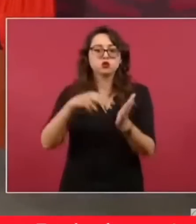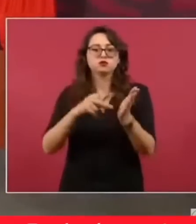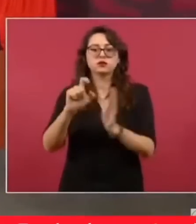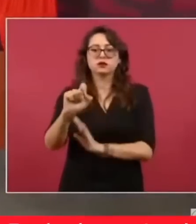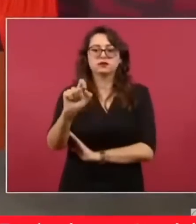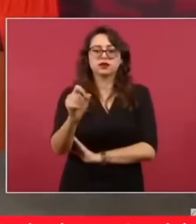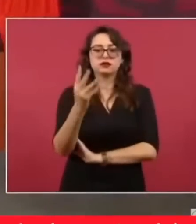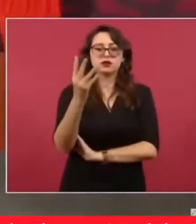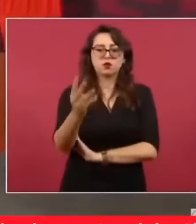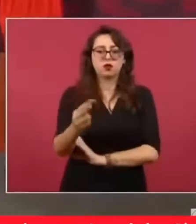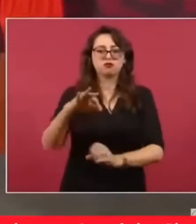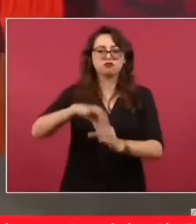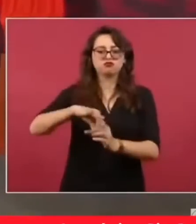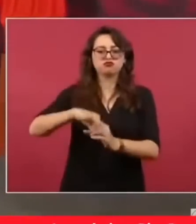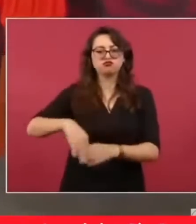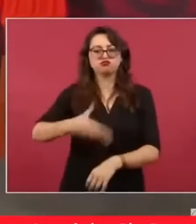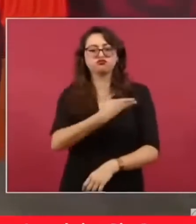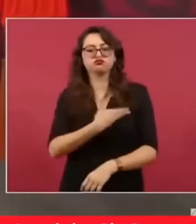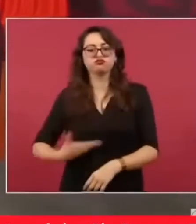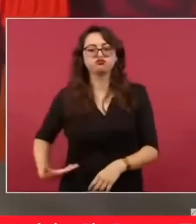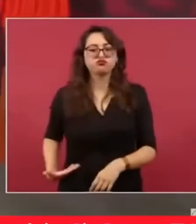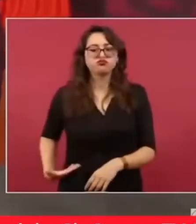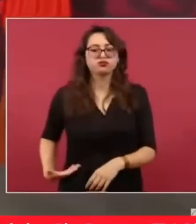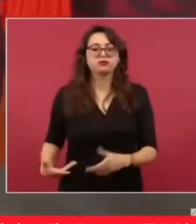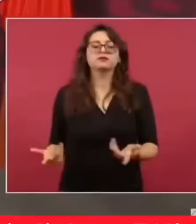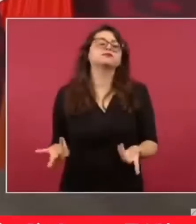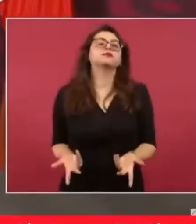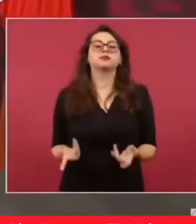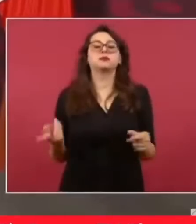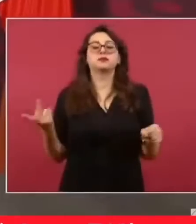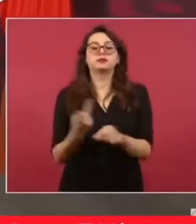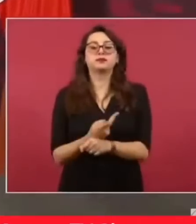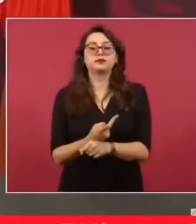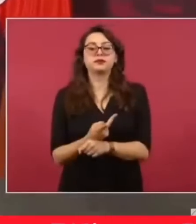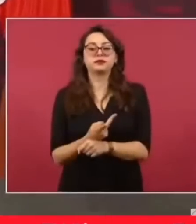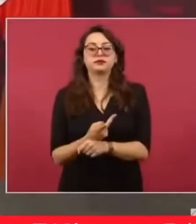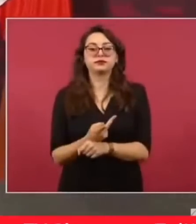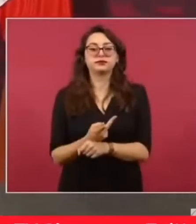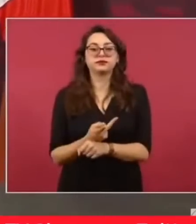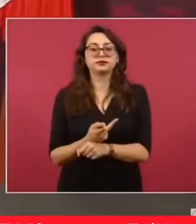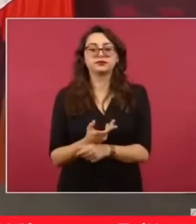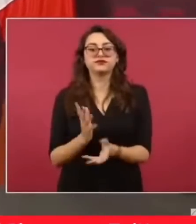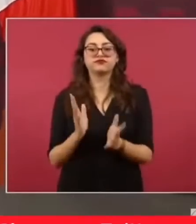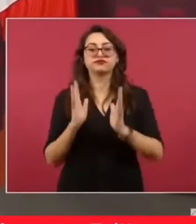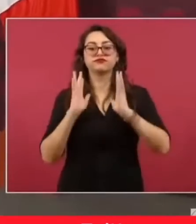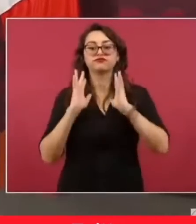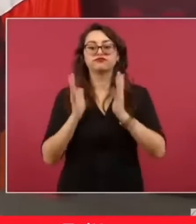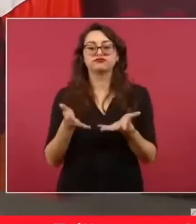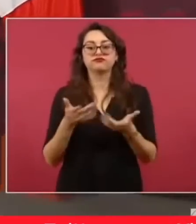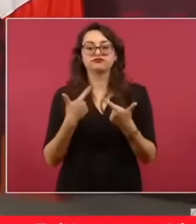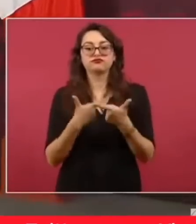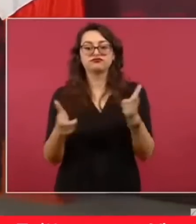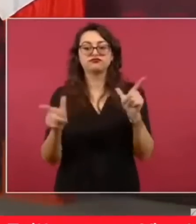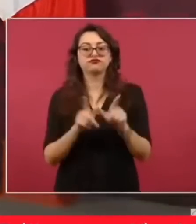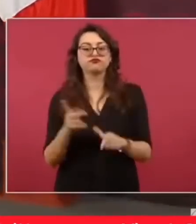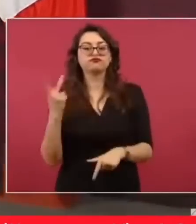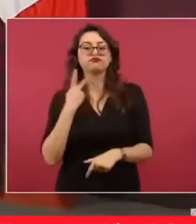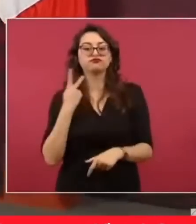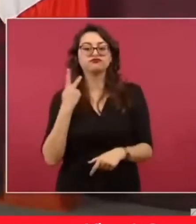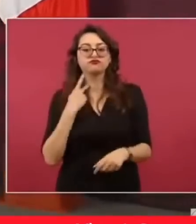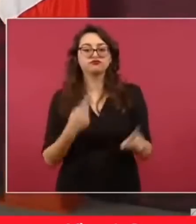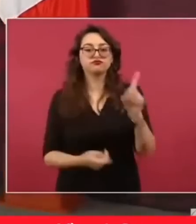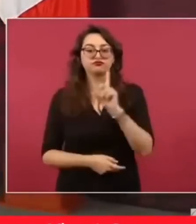Entonces, pues ya en el flanco derecho hay como